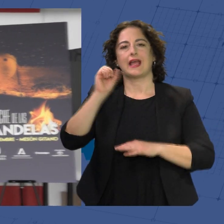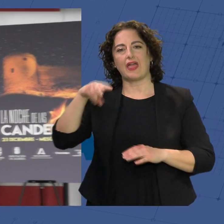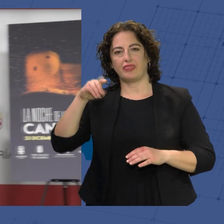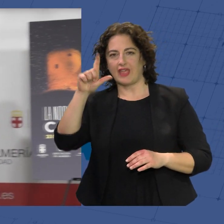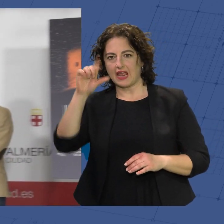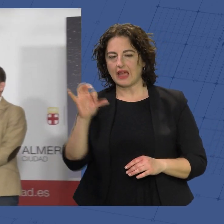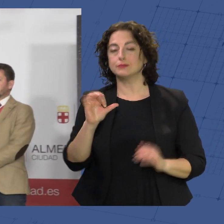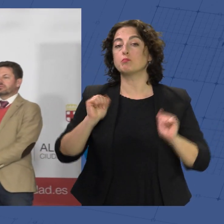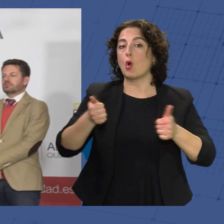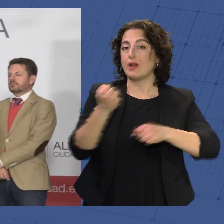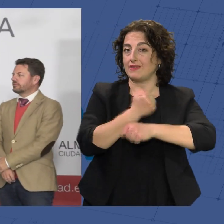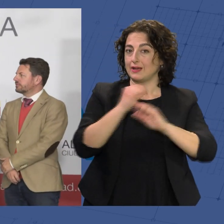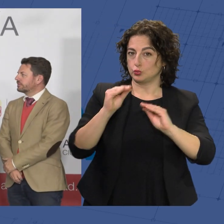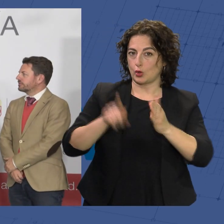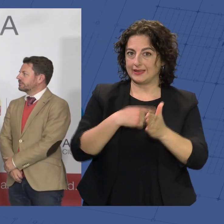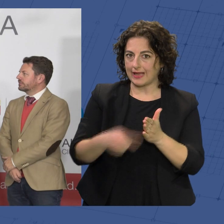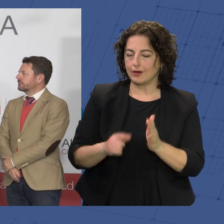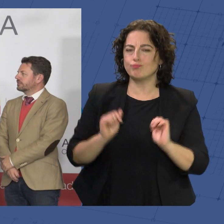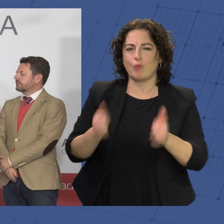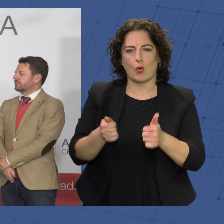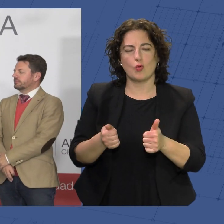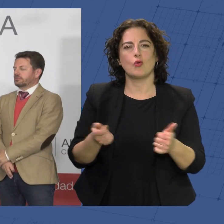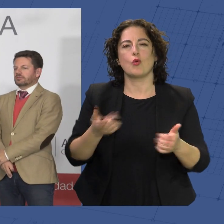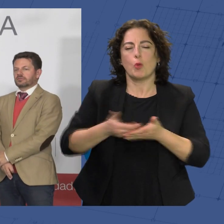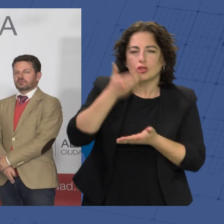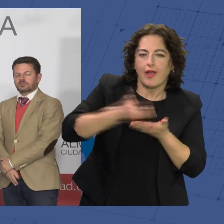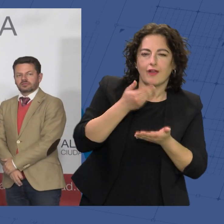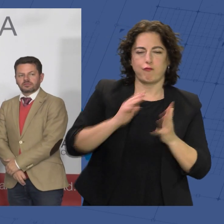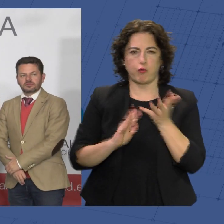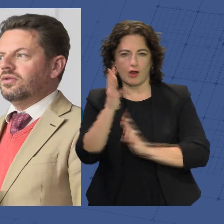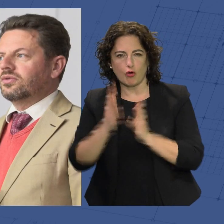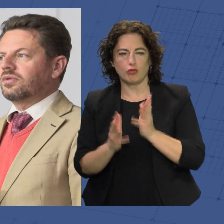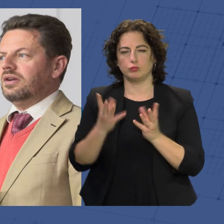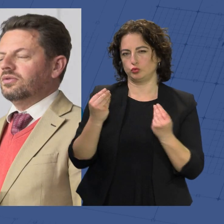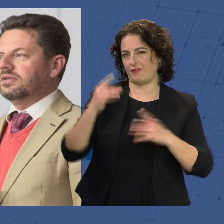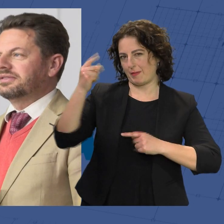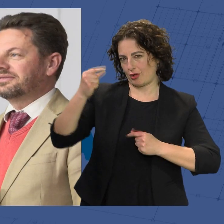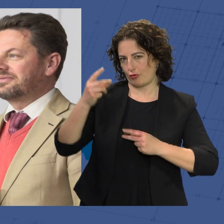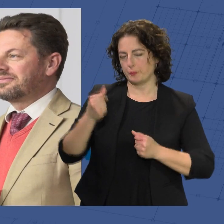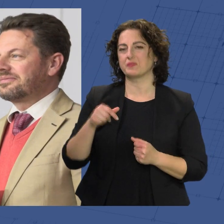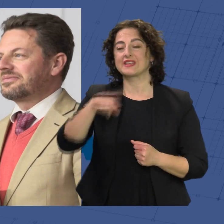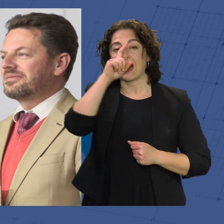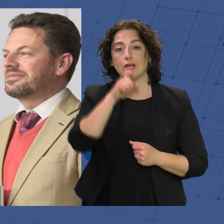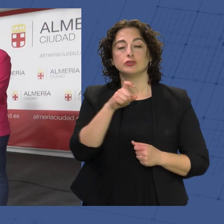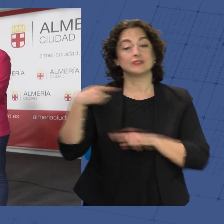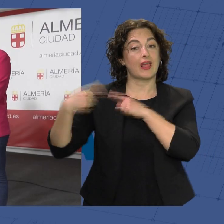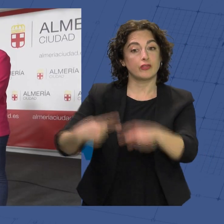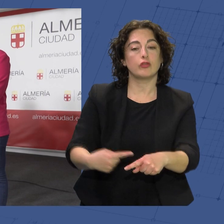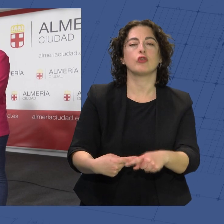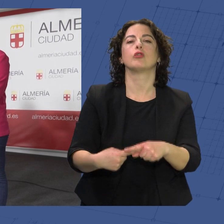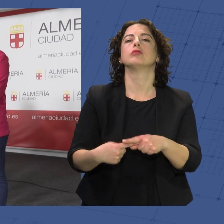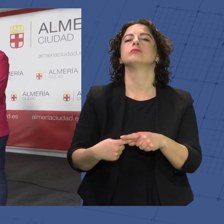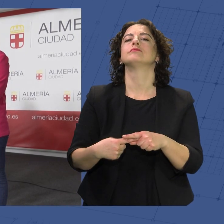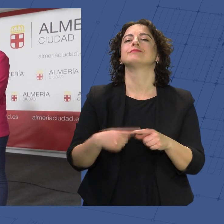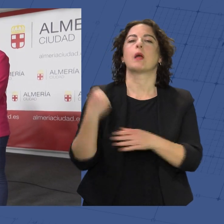comienzo de la Pascua Gitana arrancará un año más con potaje, fuego y mucho flamenco. Este año esta tradición va a contar con el